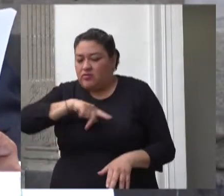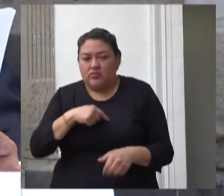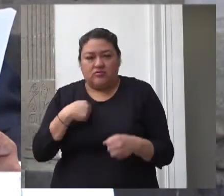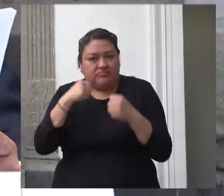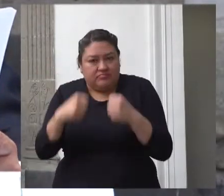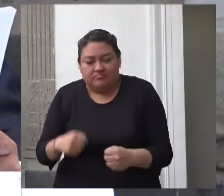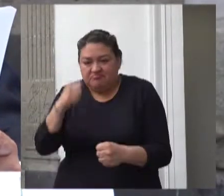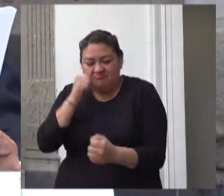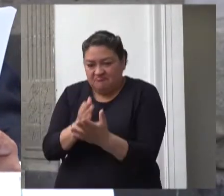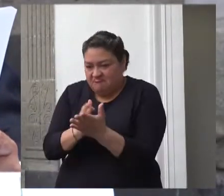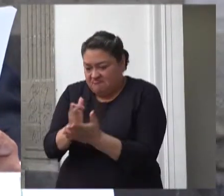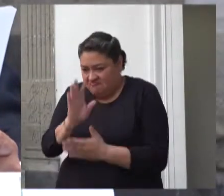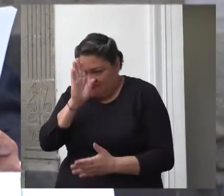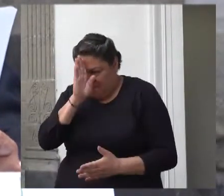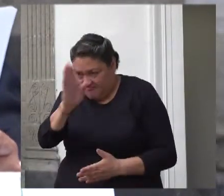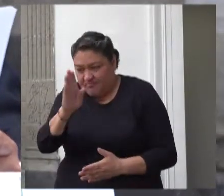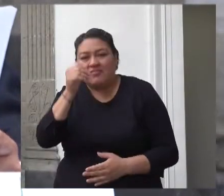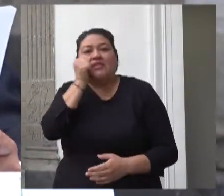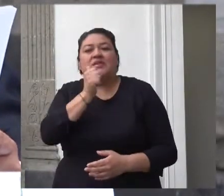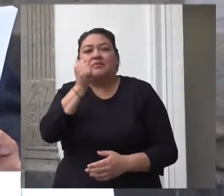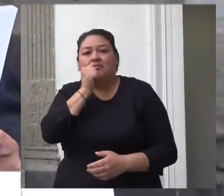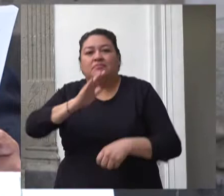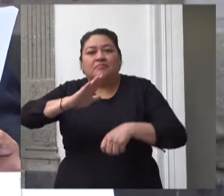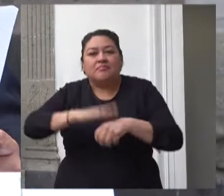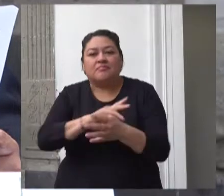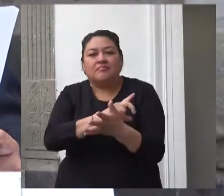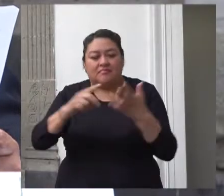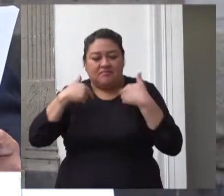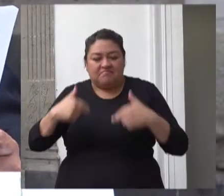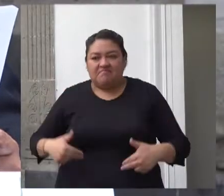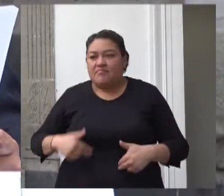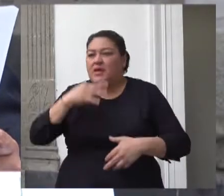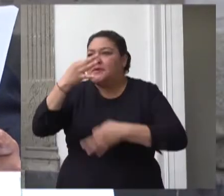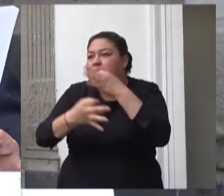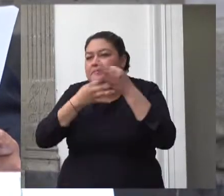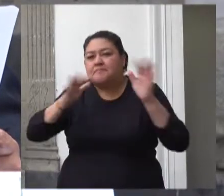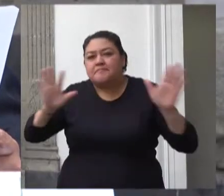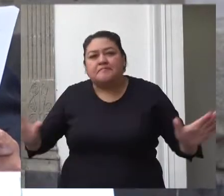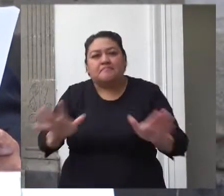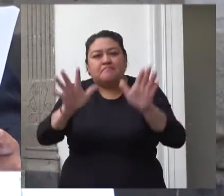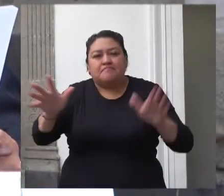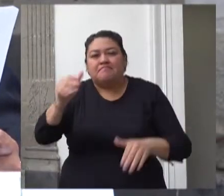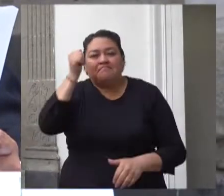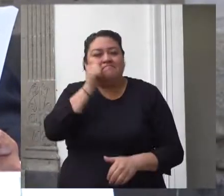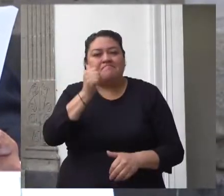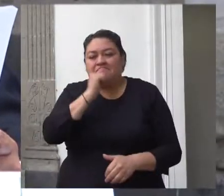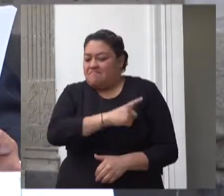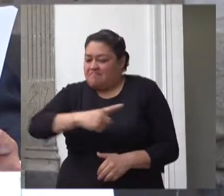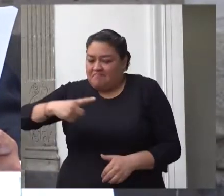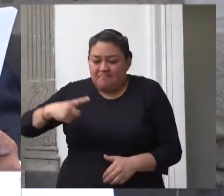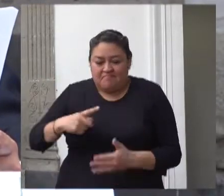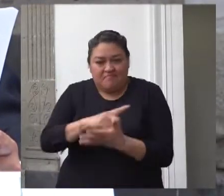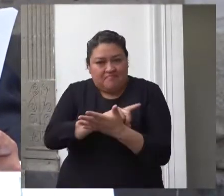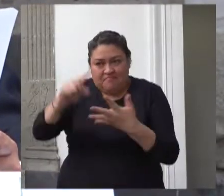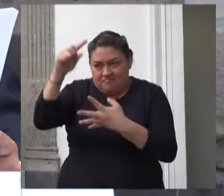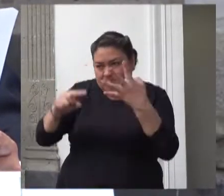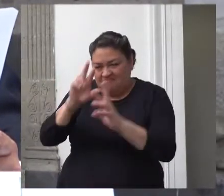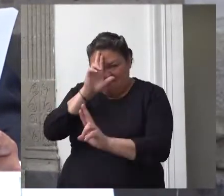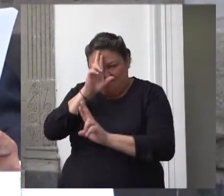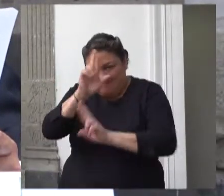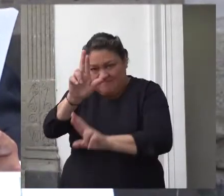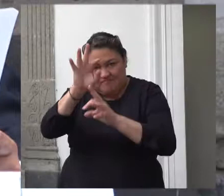de seguir impulsando la cultura de respeto y observancia de los derechos fundamentales